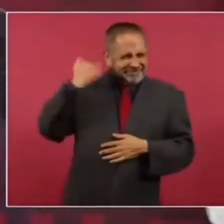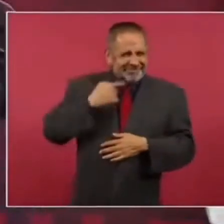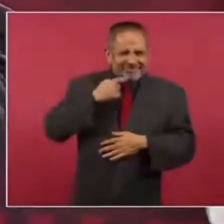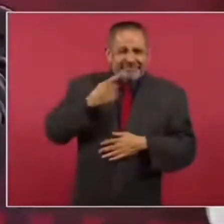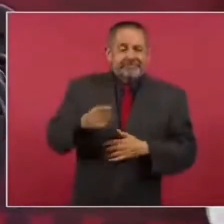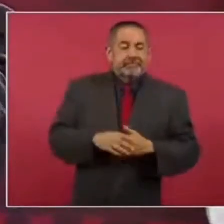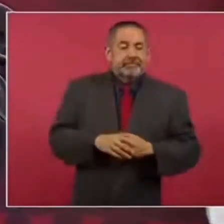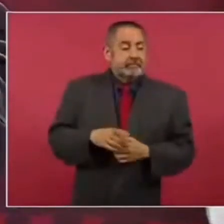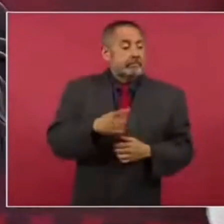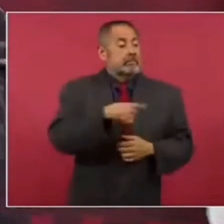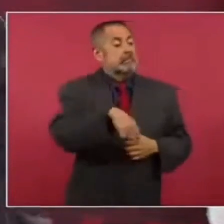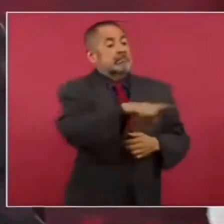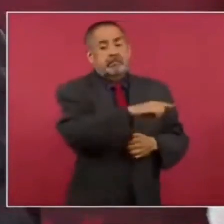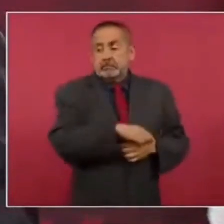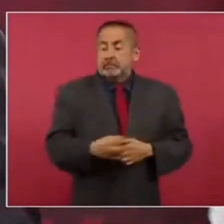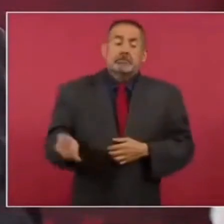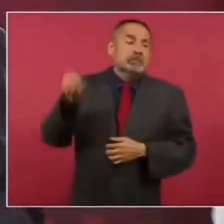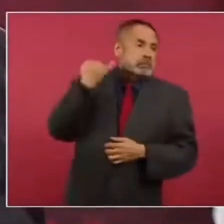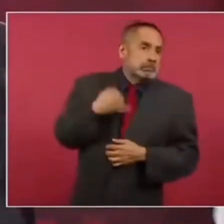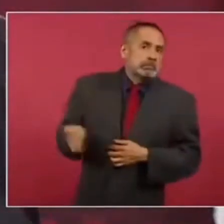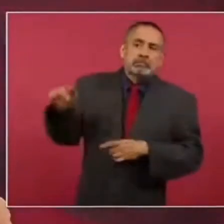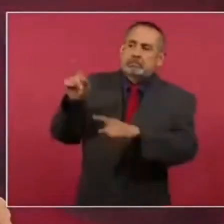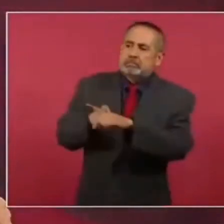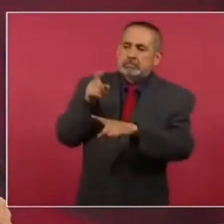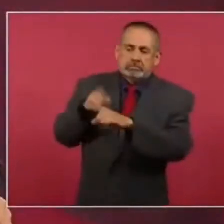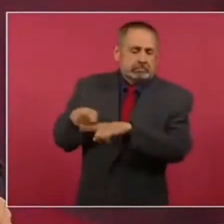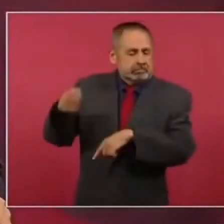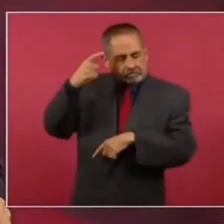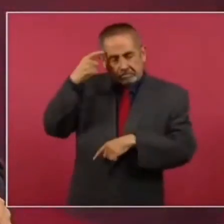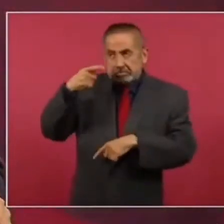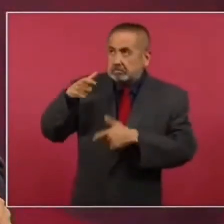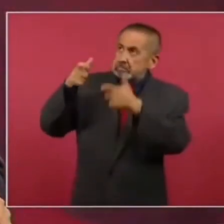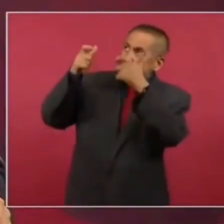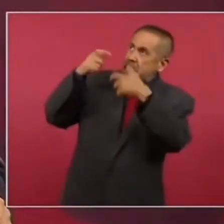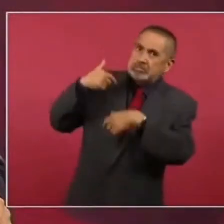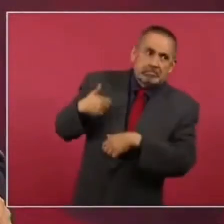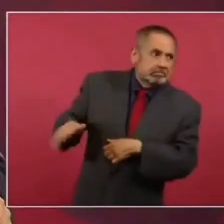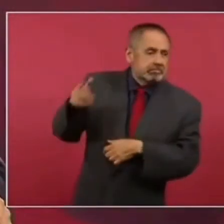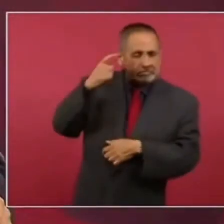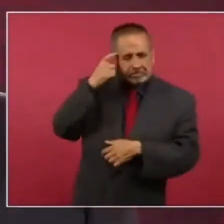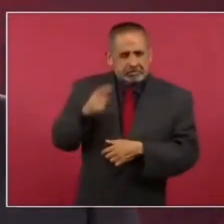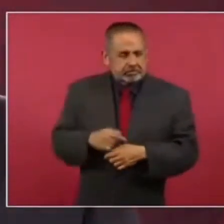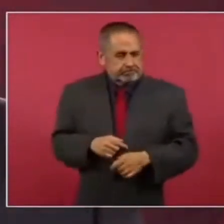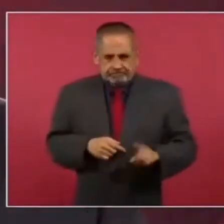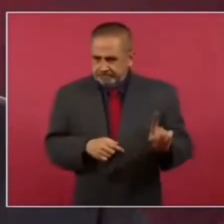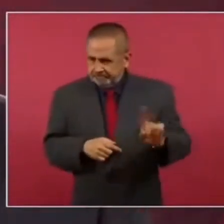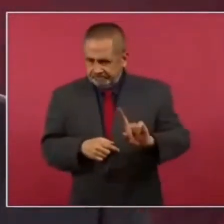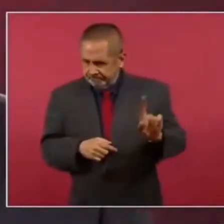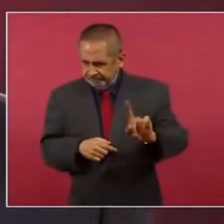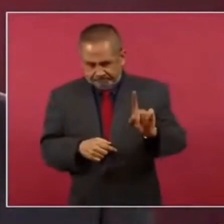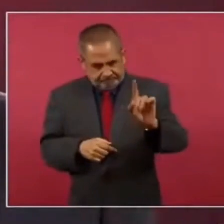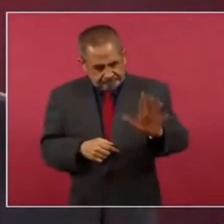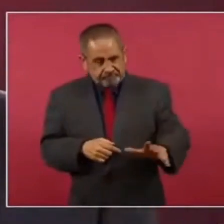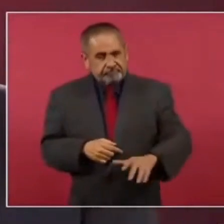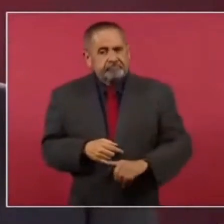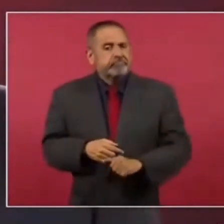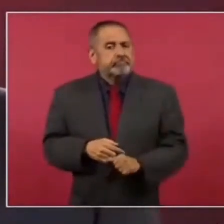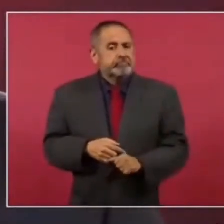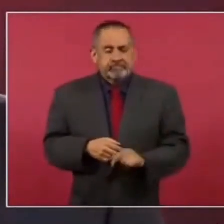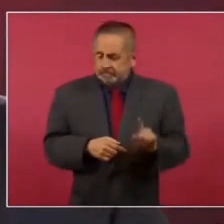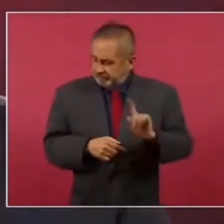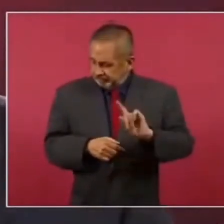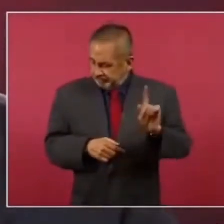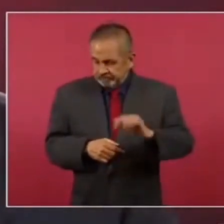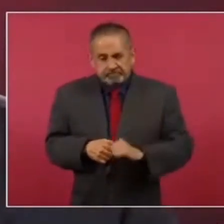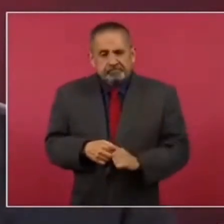me consideraron un marciano. No, no,